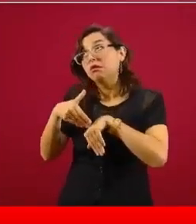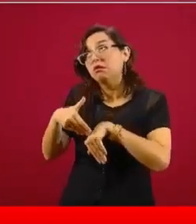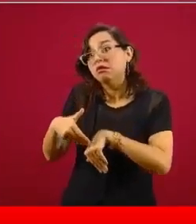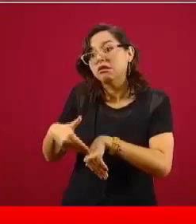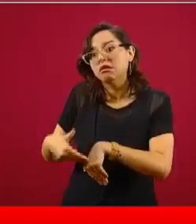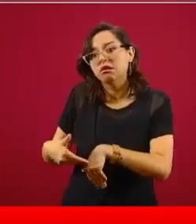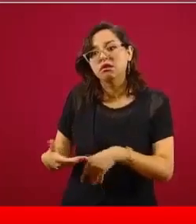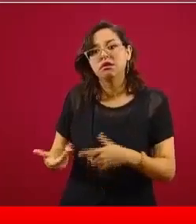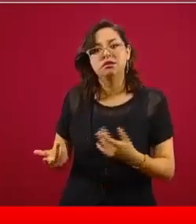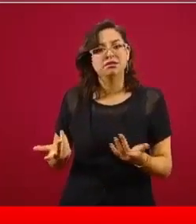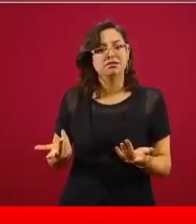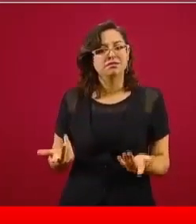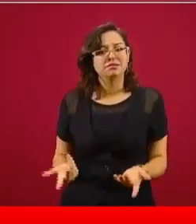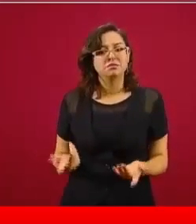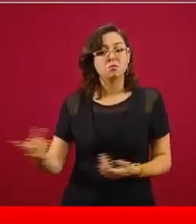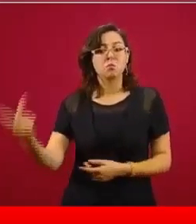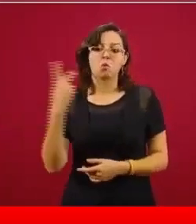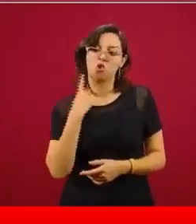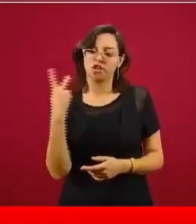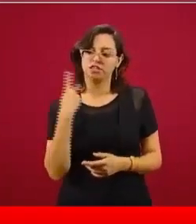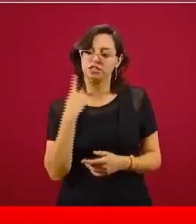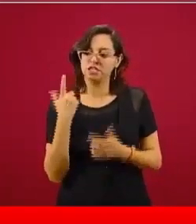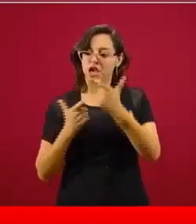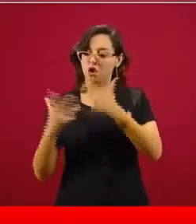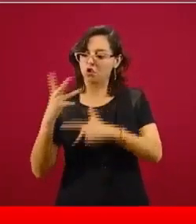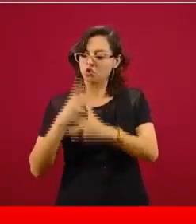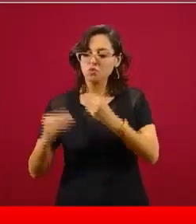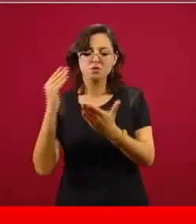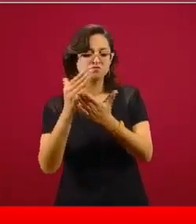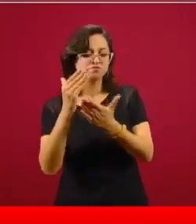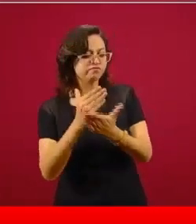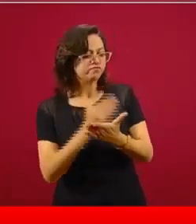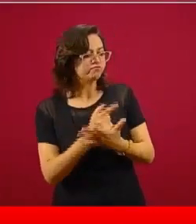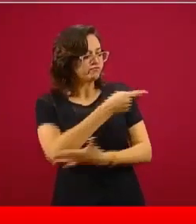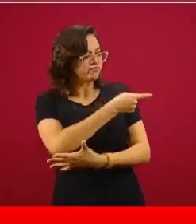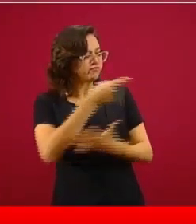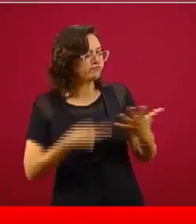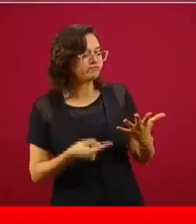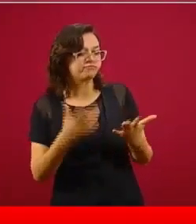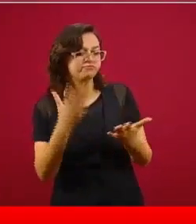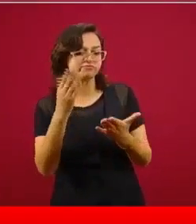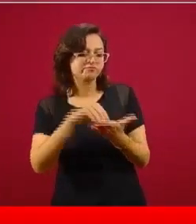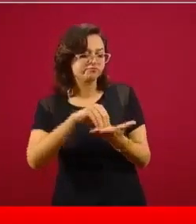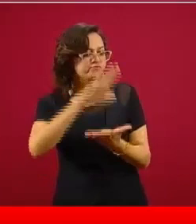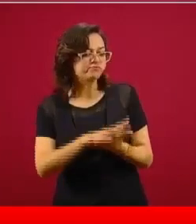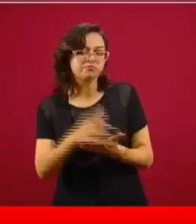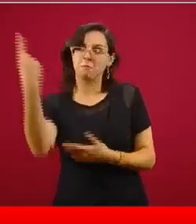cuál era la política económica que teníamos que aplicar, ellos ponían la agenda.